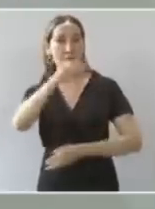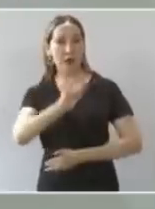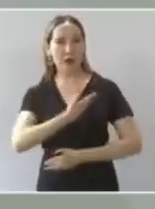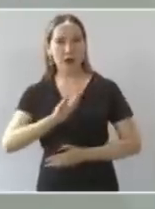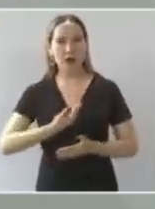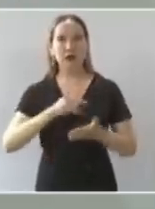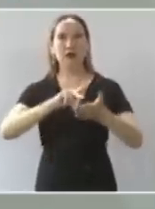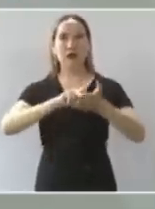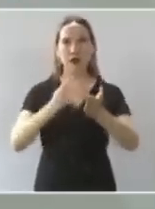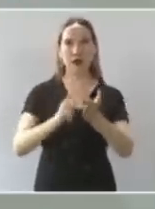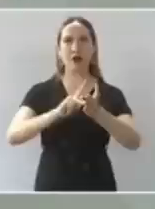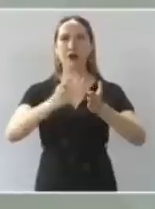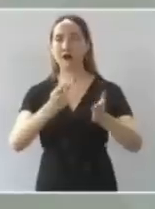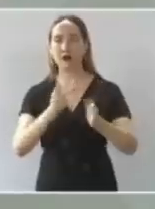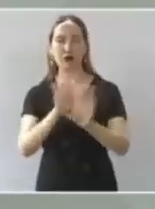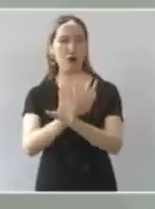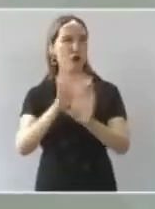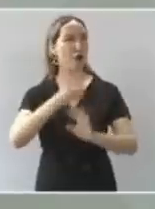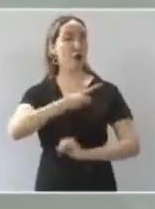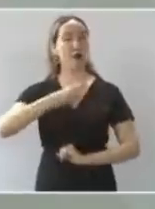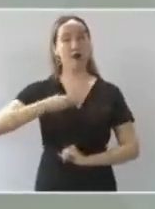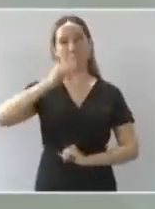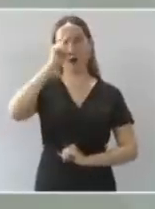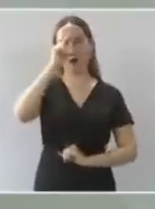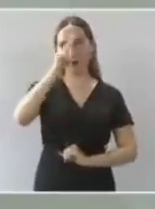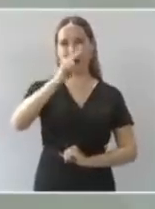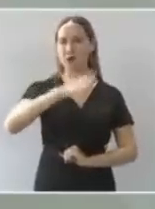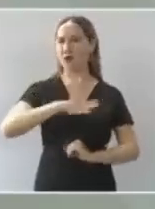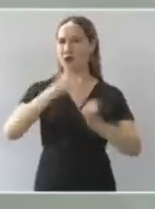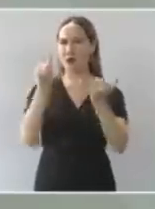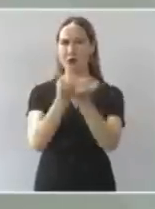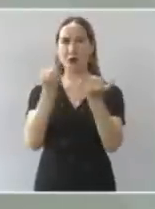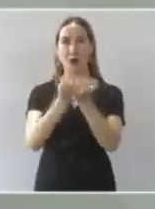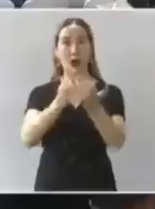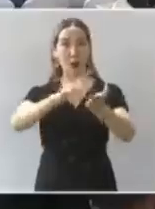soy maderista, no hay reelección.